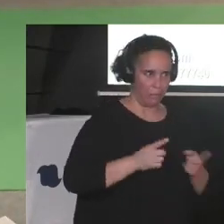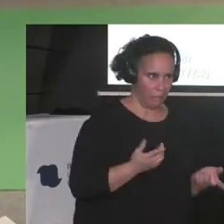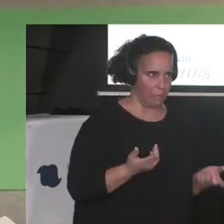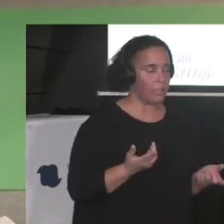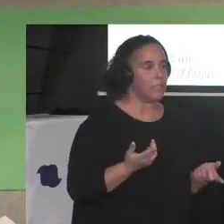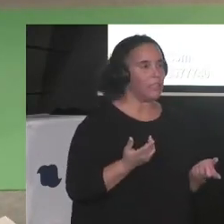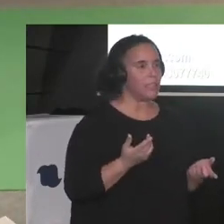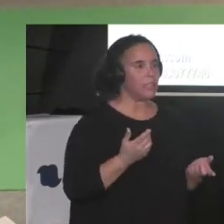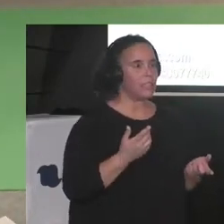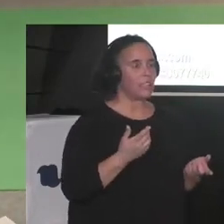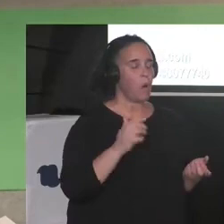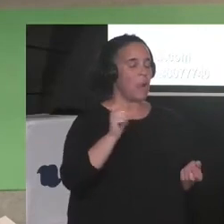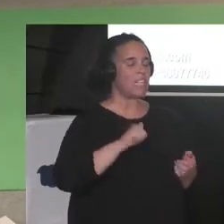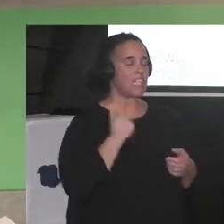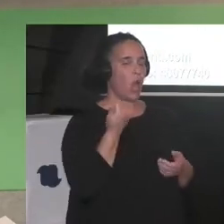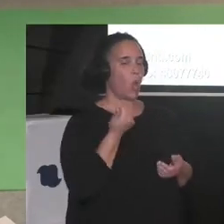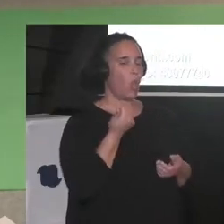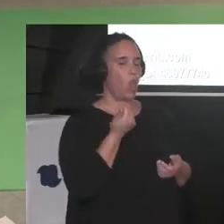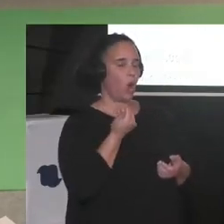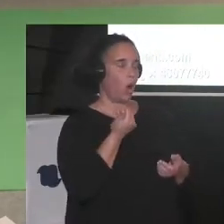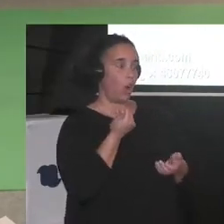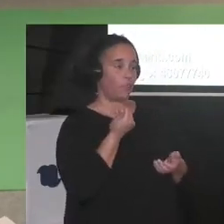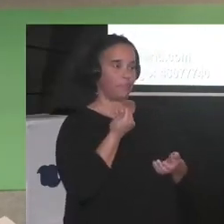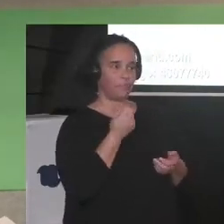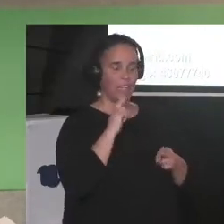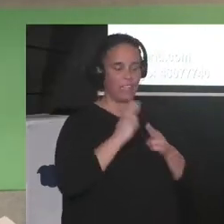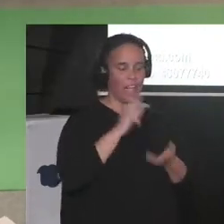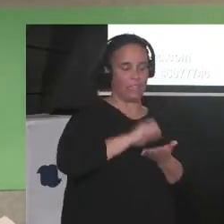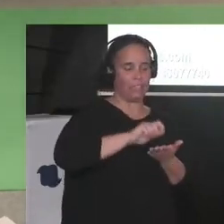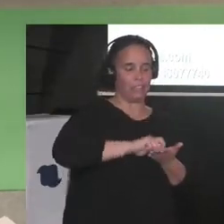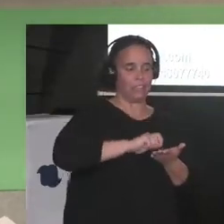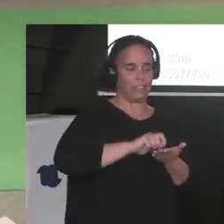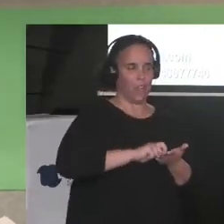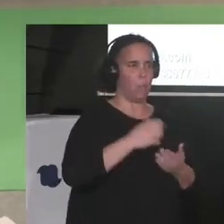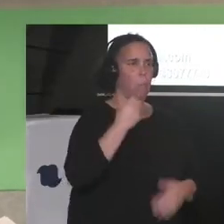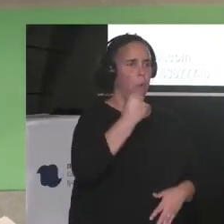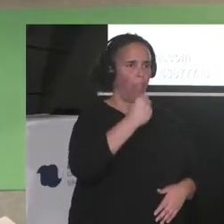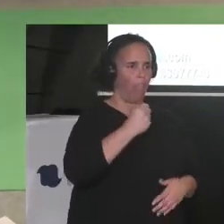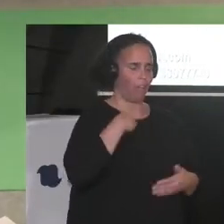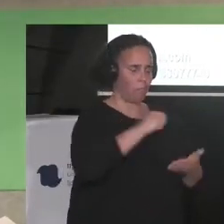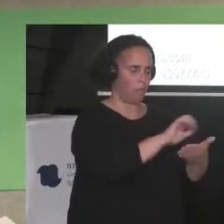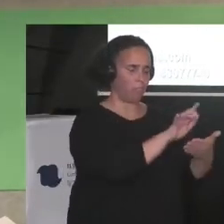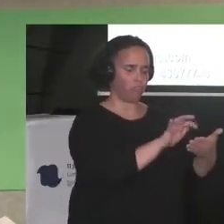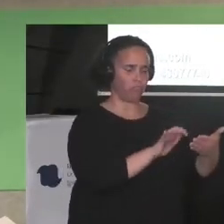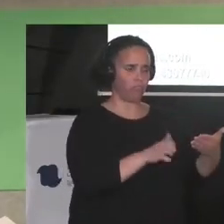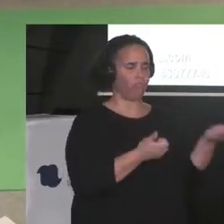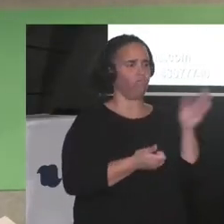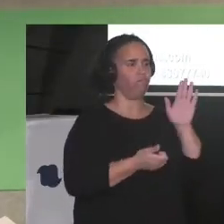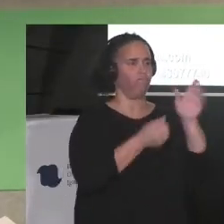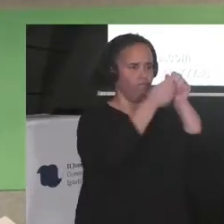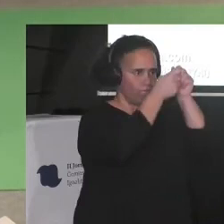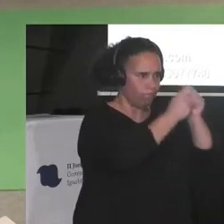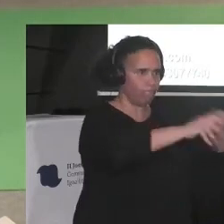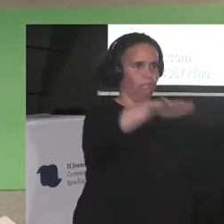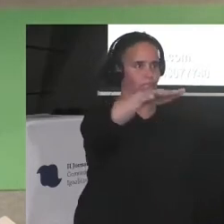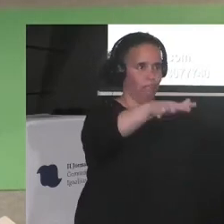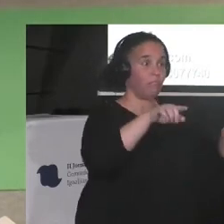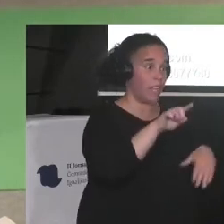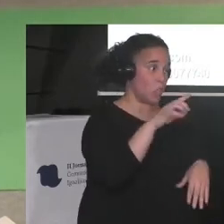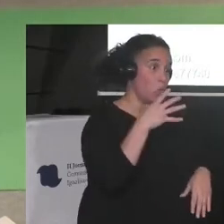ficción de poder como real en 1.200 caracteres. Eso puede ser el periodismo.